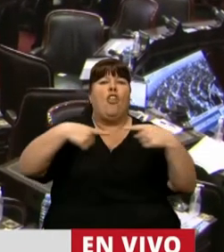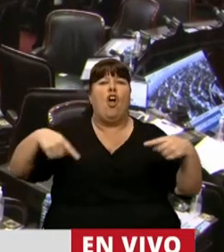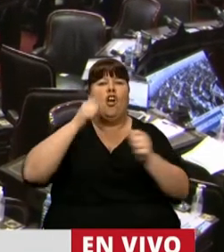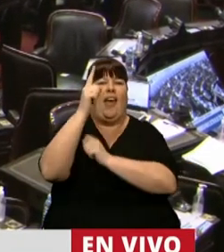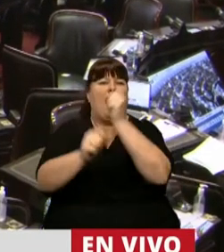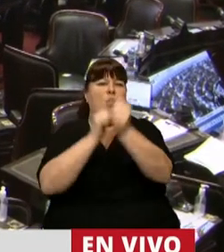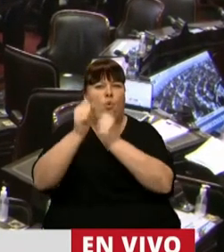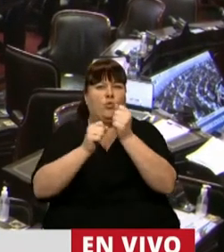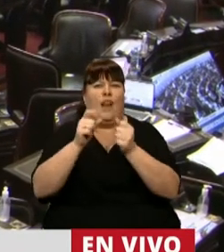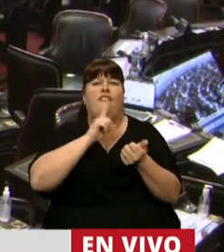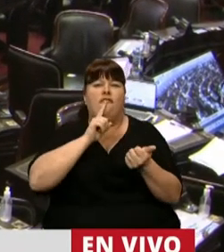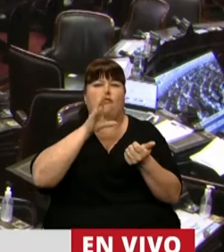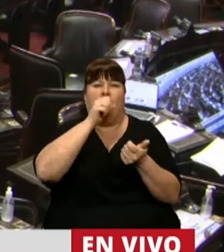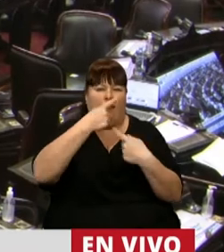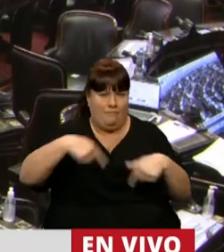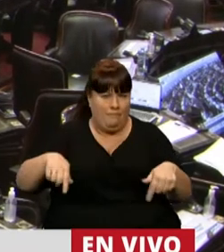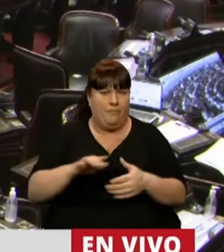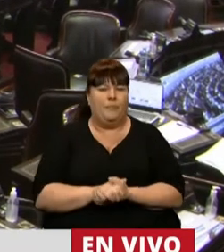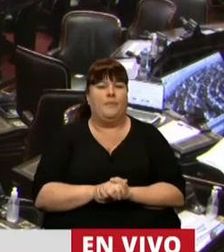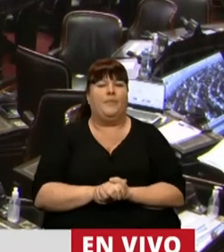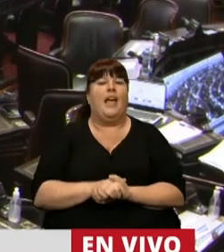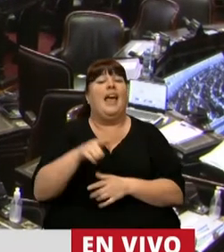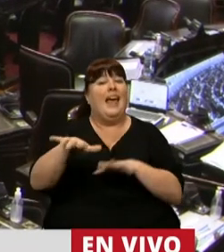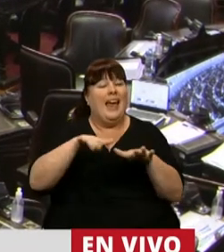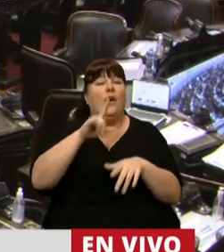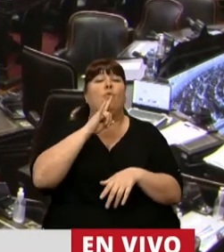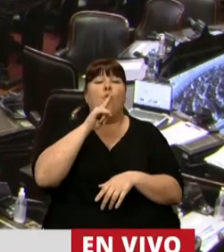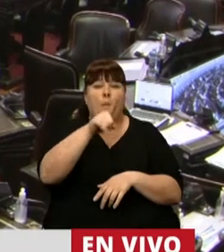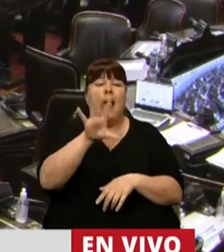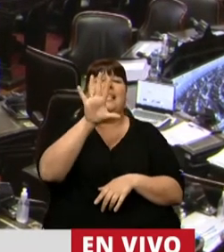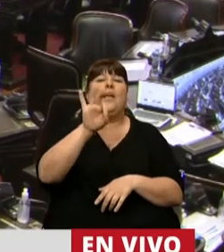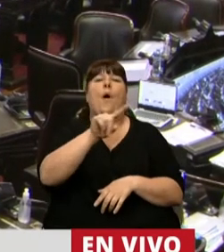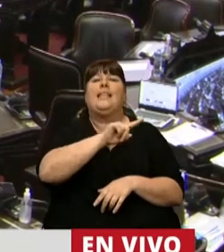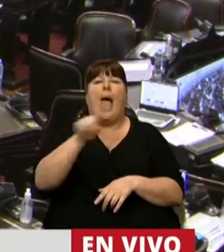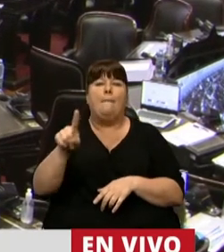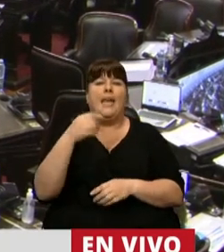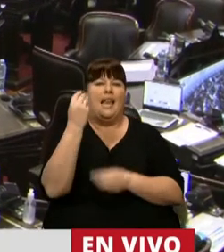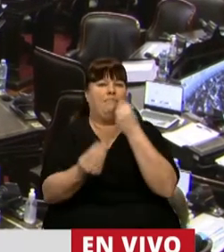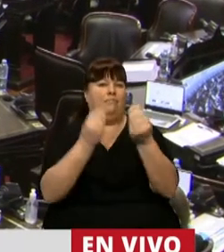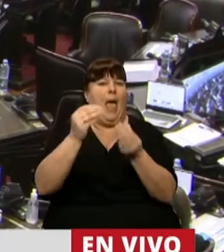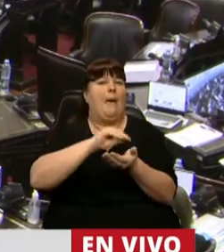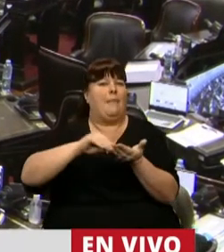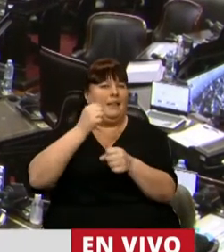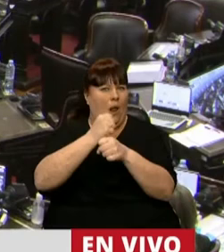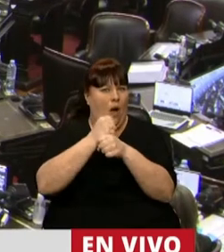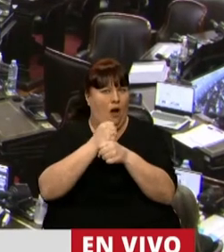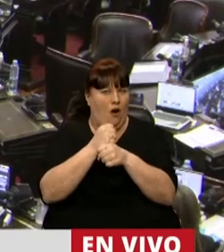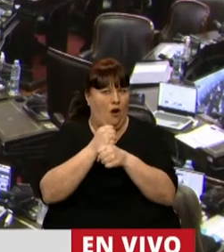industriales y trícolas. La actividad genera en Tucumán 50.000 puestos de trabajo.